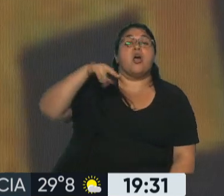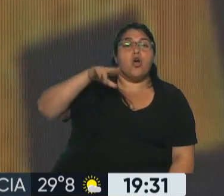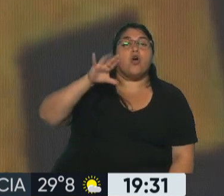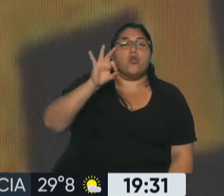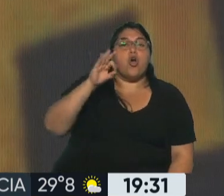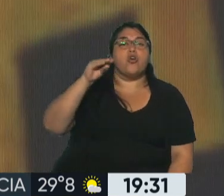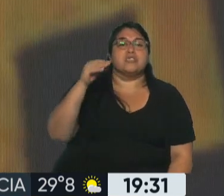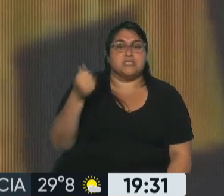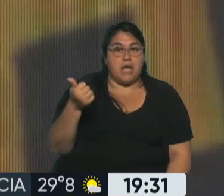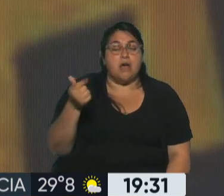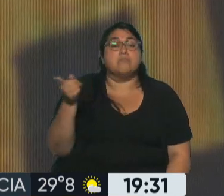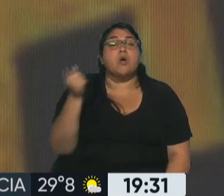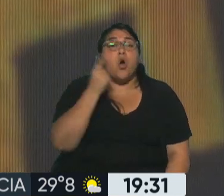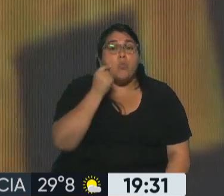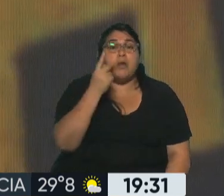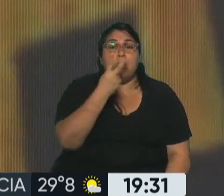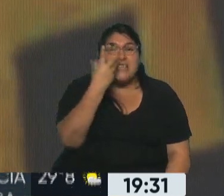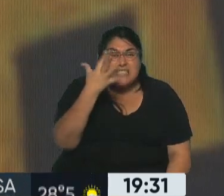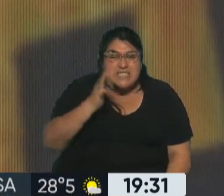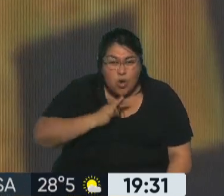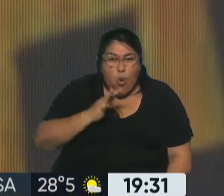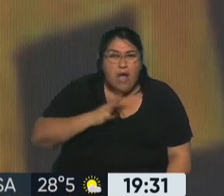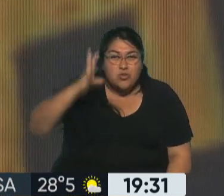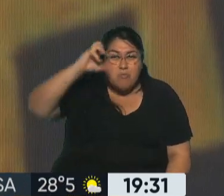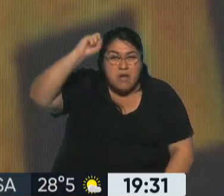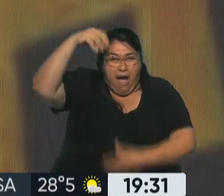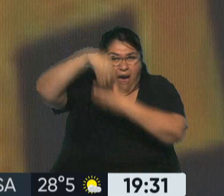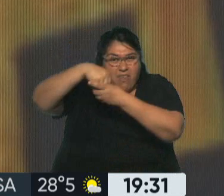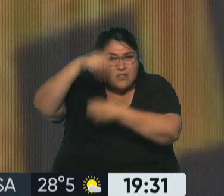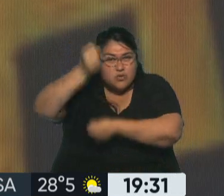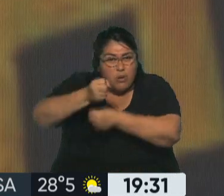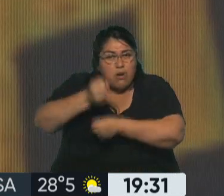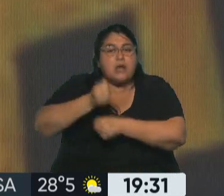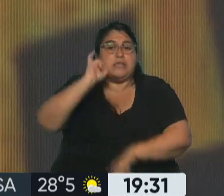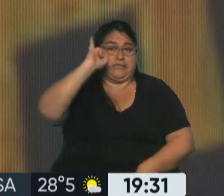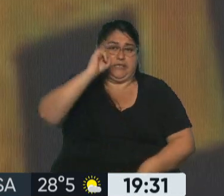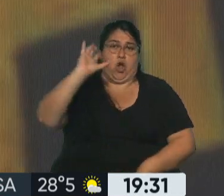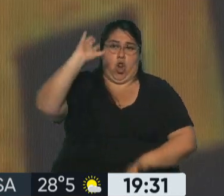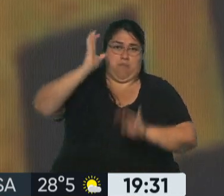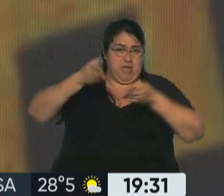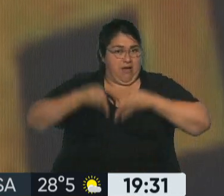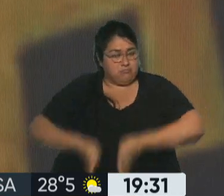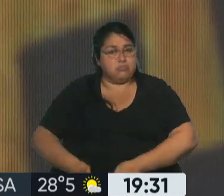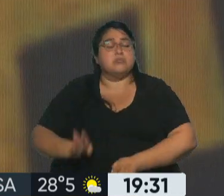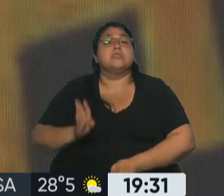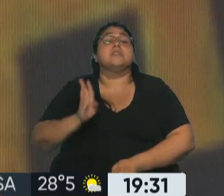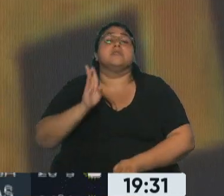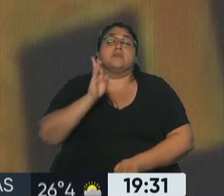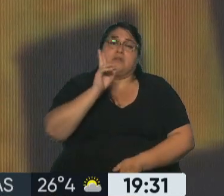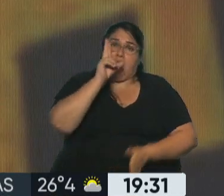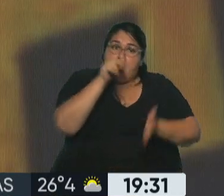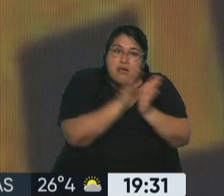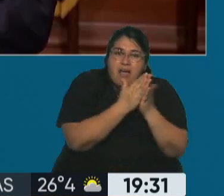diplomático durante 25 años 25 años, nació en Colombia con ciudadanía estadounidense, diplomático